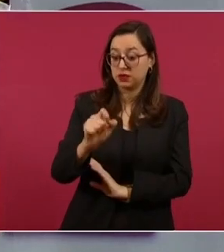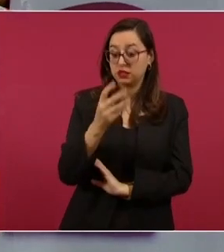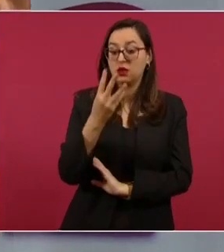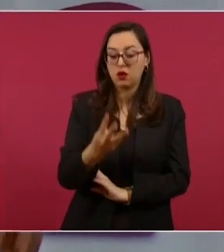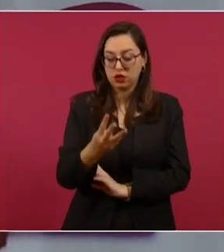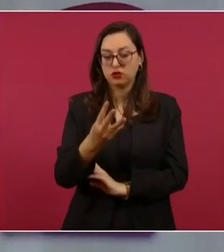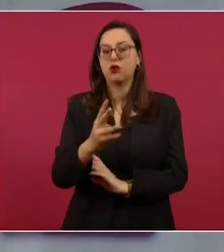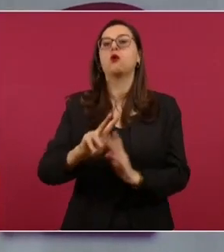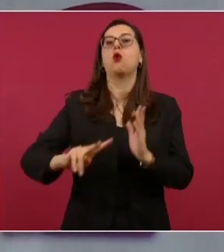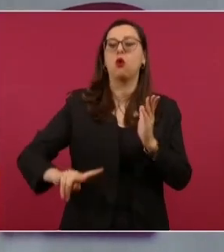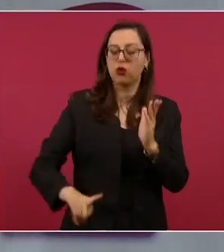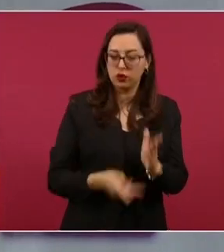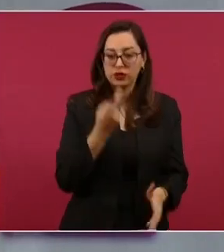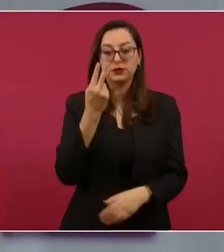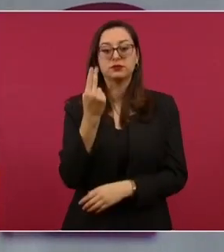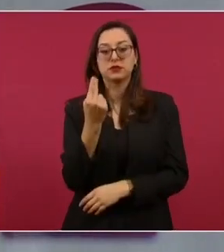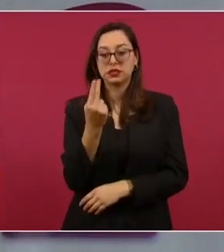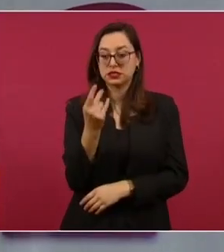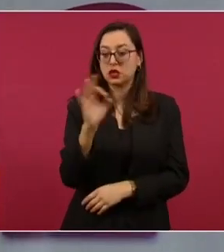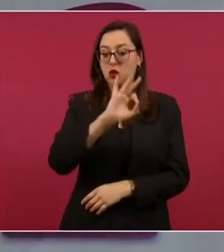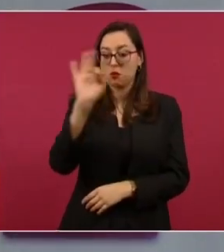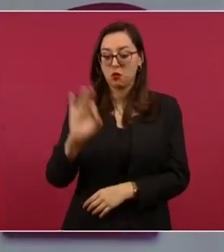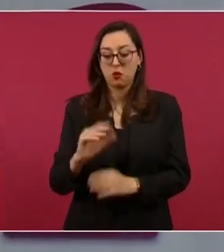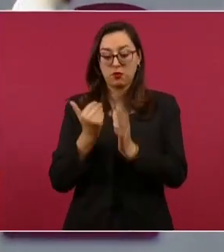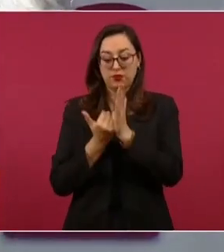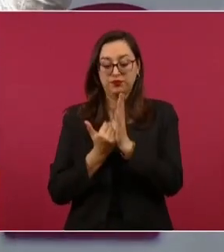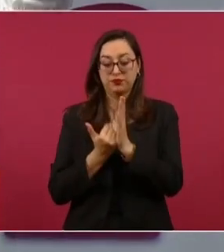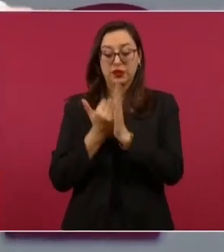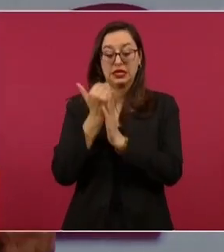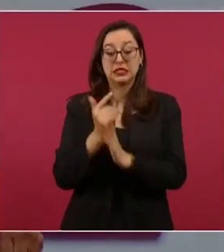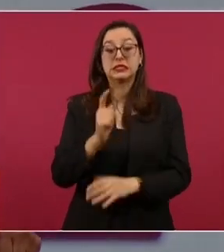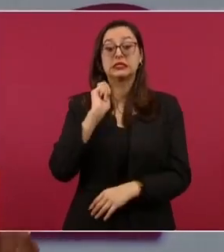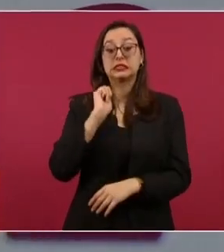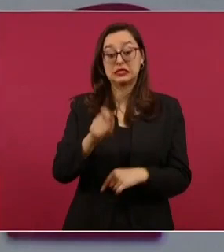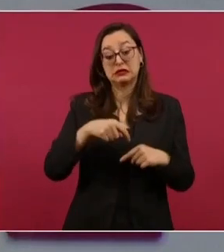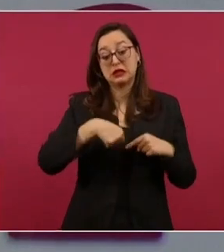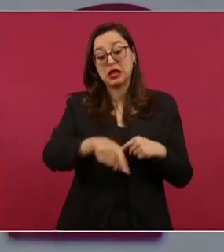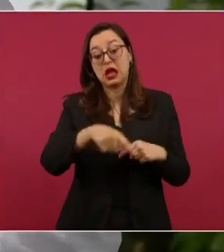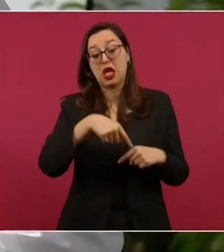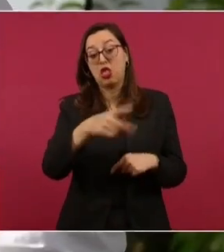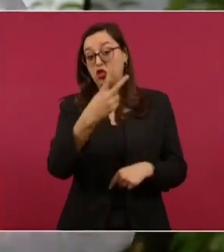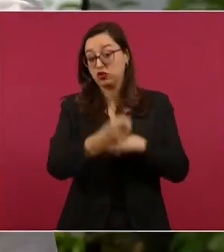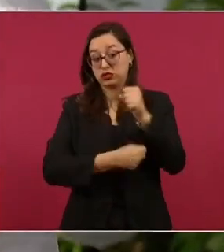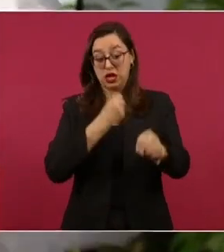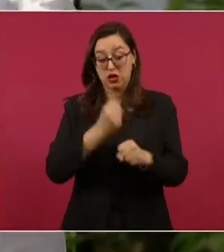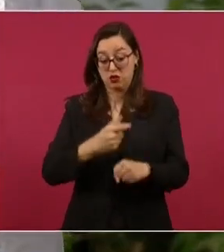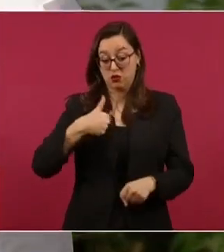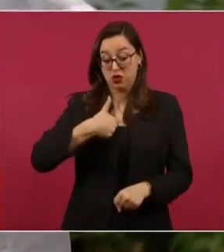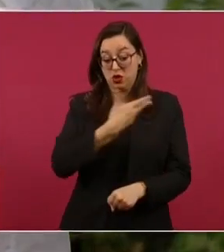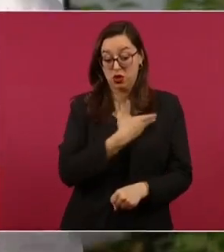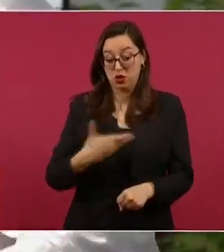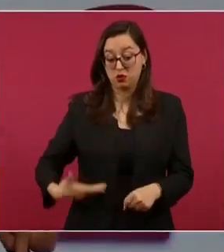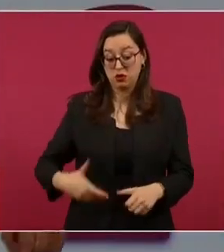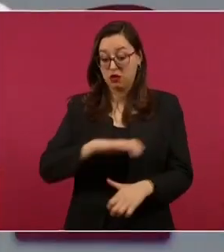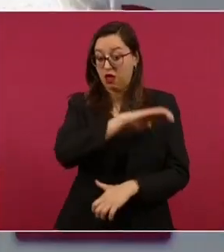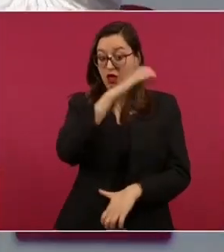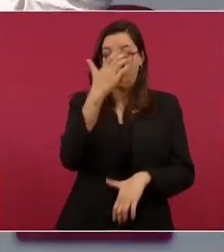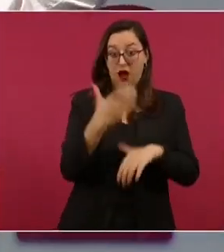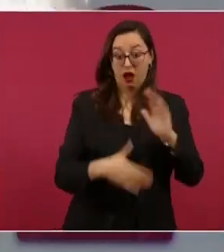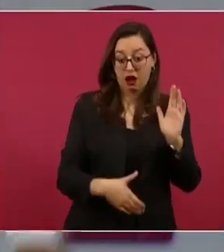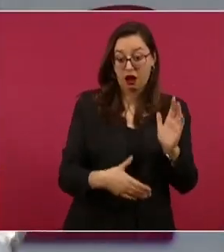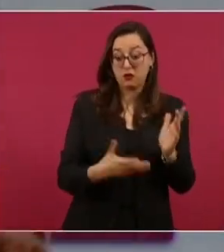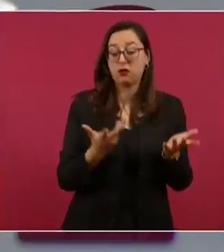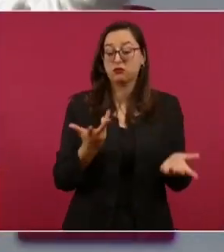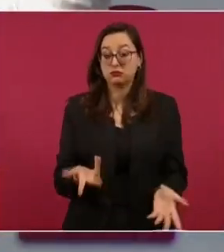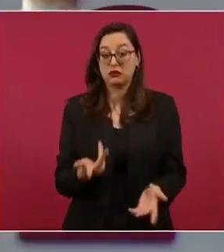2024, de modo que cuando terminemos será de 5 veces más que cuando